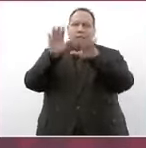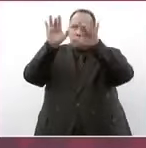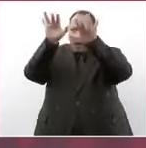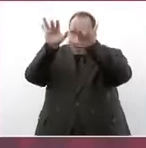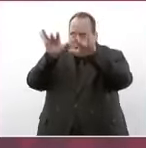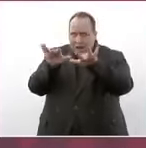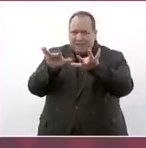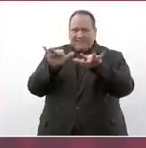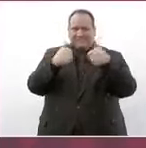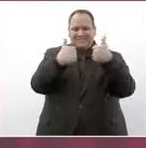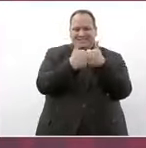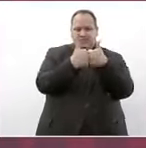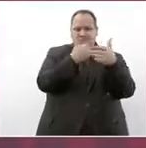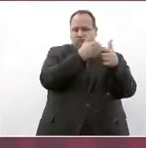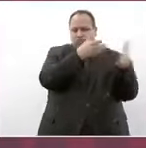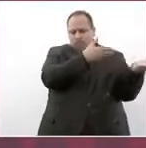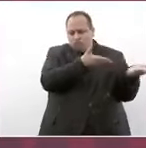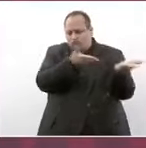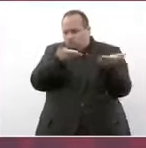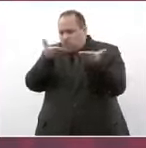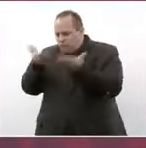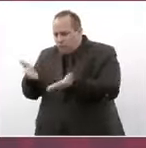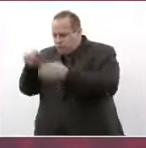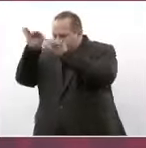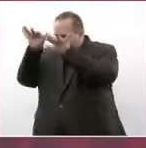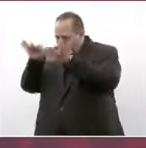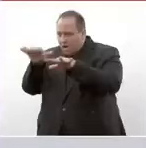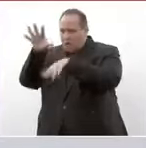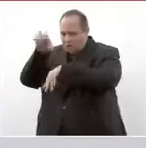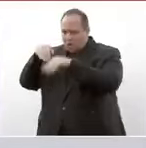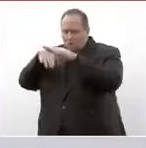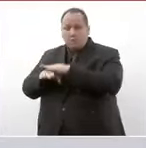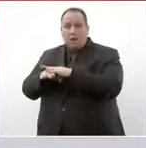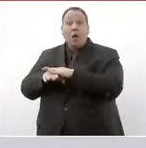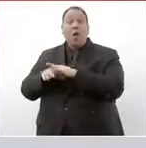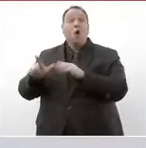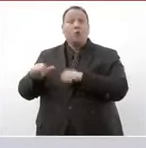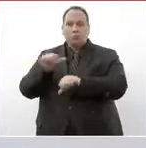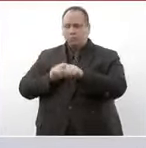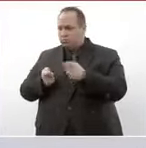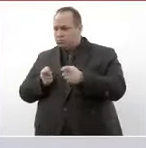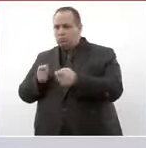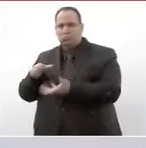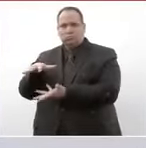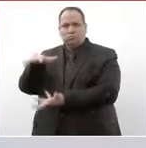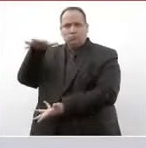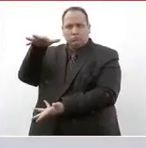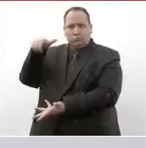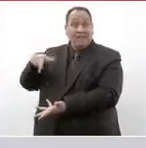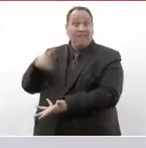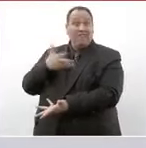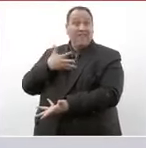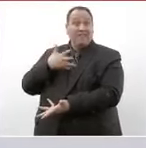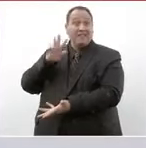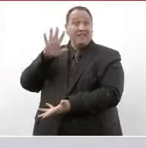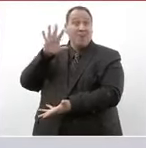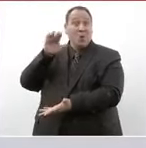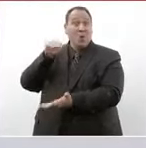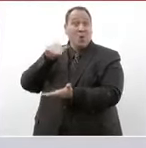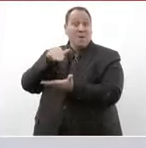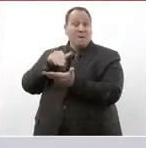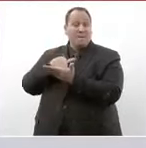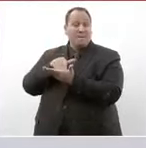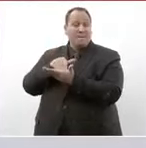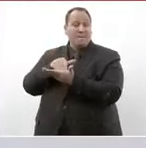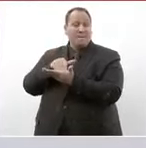aduanero entonces cuando llegamos al gobierno ese fideicomiso tenía 50 mil